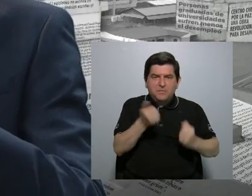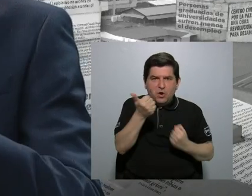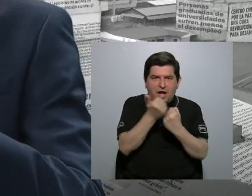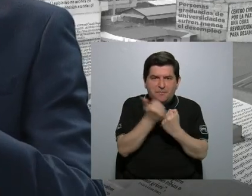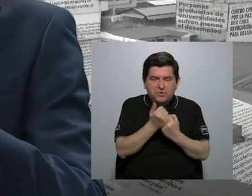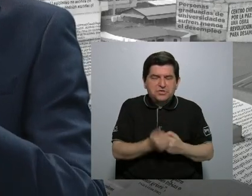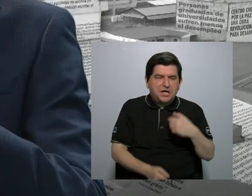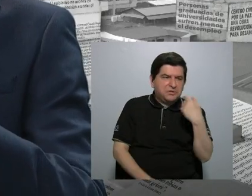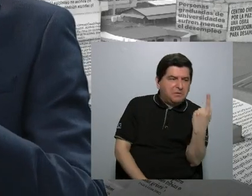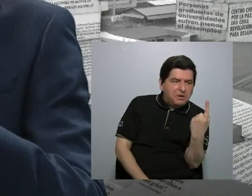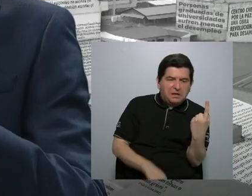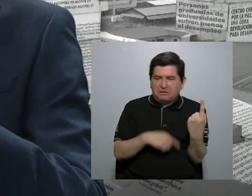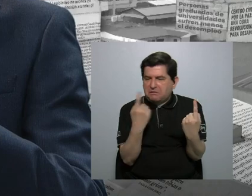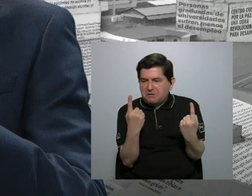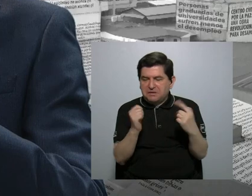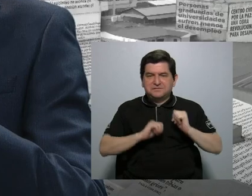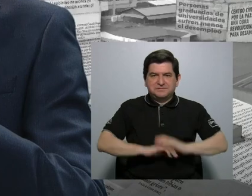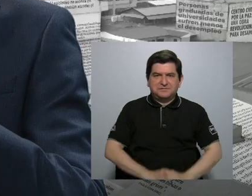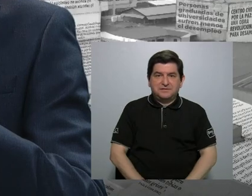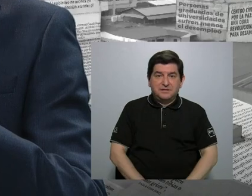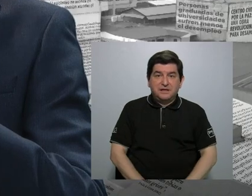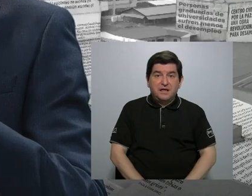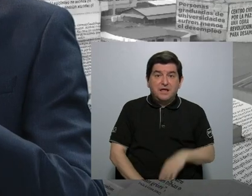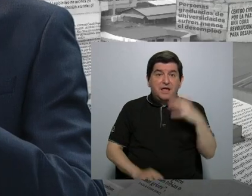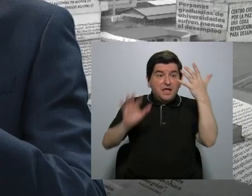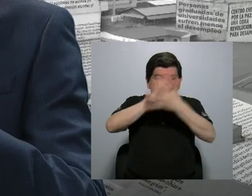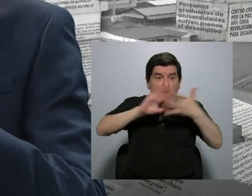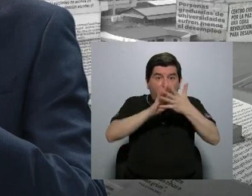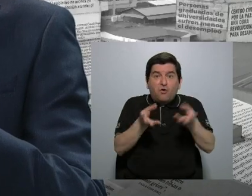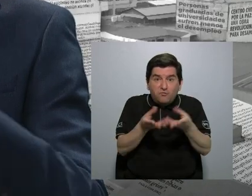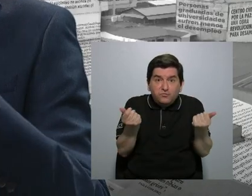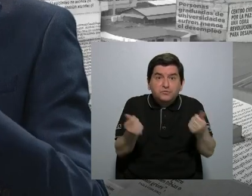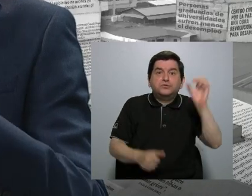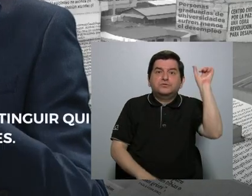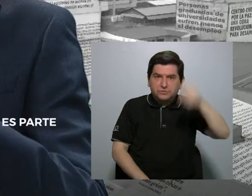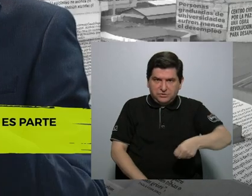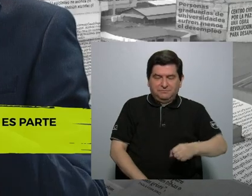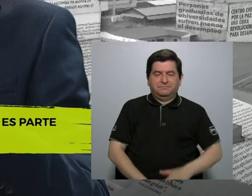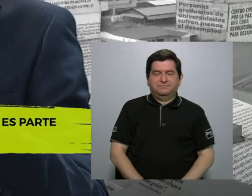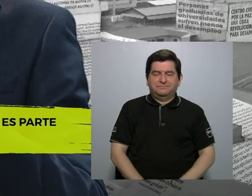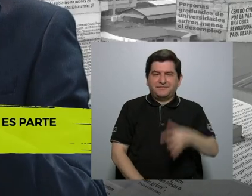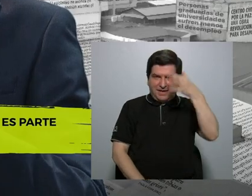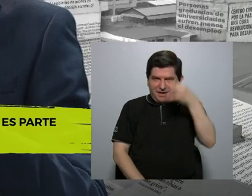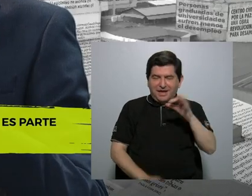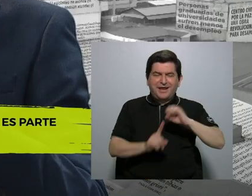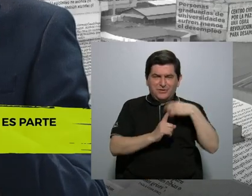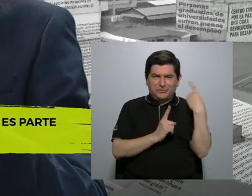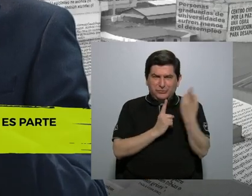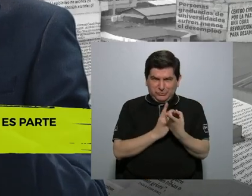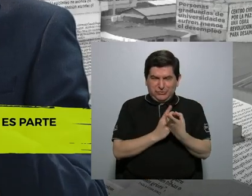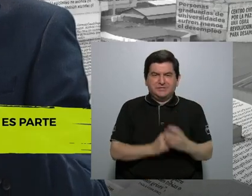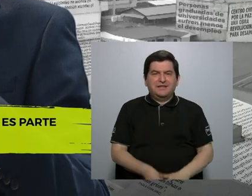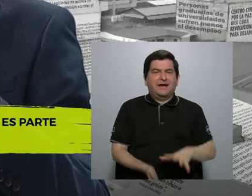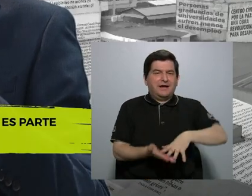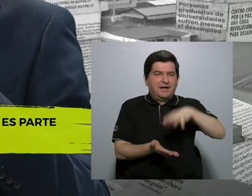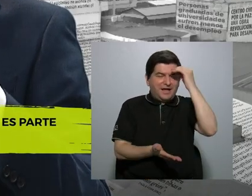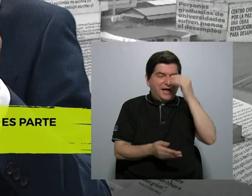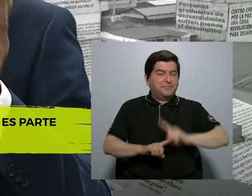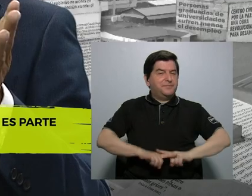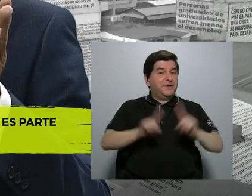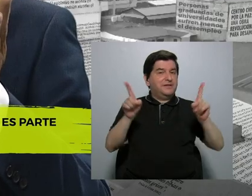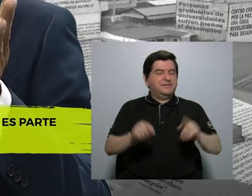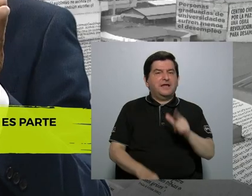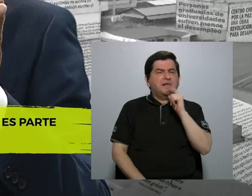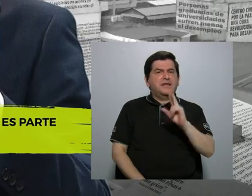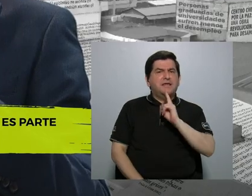a uno, apoyando a otro. Y creando ese caos. creando caos. Y entonces creo que como sociedad tenemos que aprender a distinguir quién